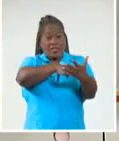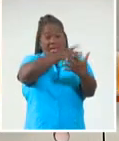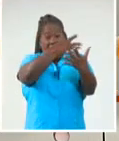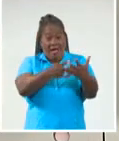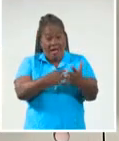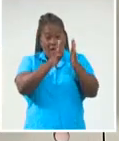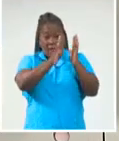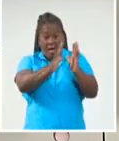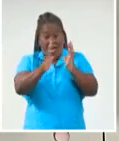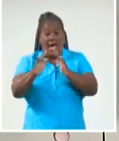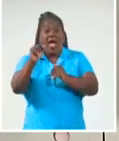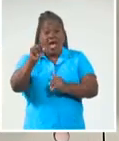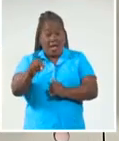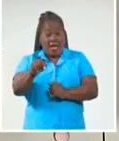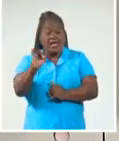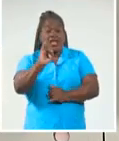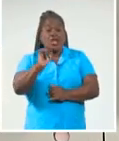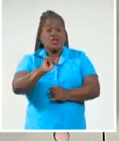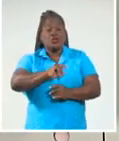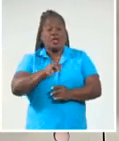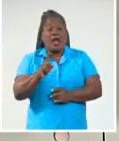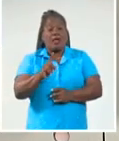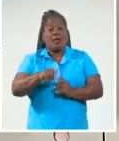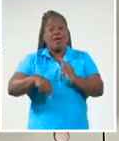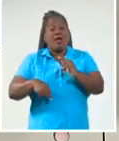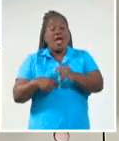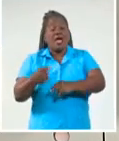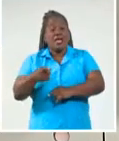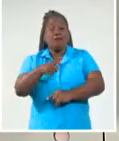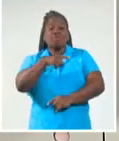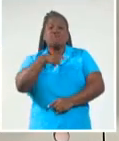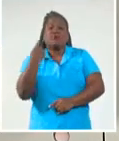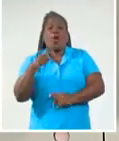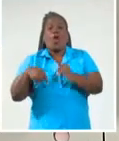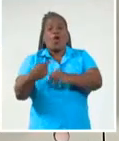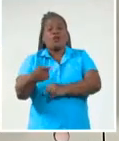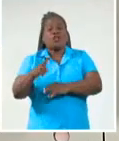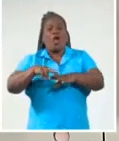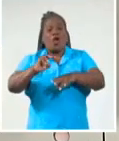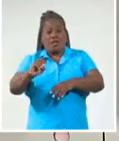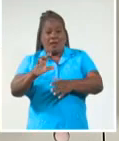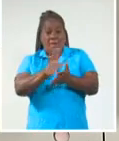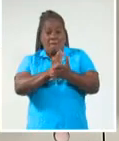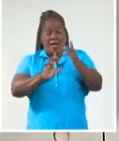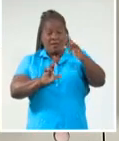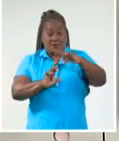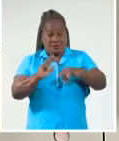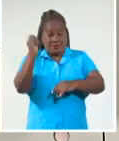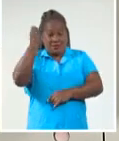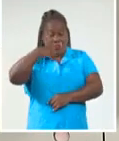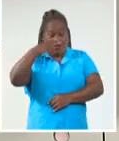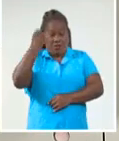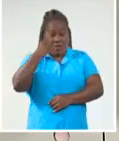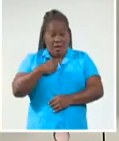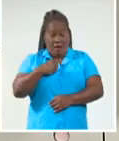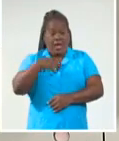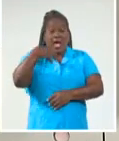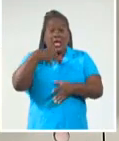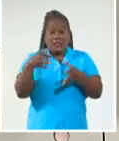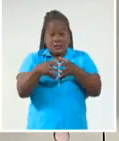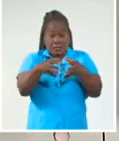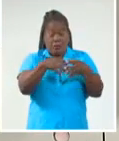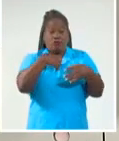salió ayer tras caer ante Holguín. Por otra parte, Granma, Ciego y Matanzas, equipos que mejores resultados han obtenido en los últimos años, están dentro,